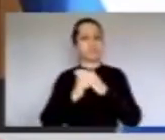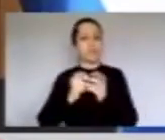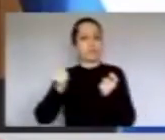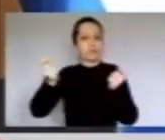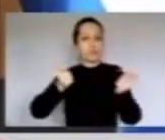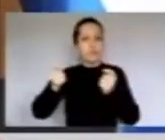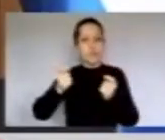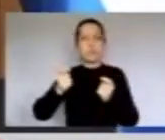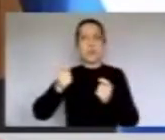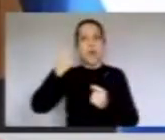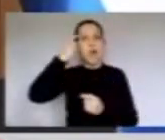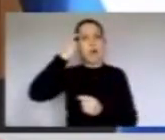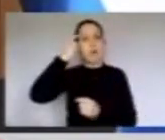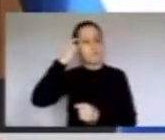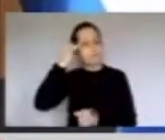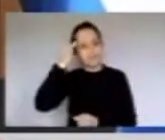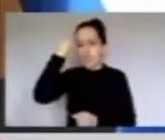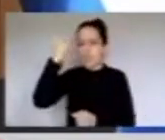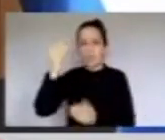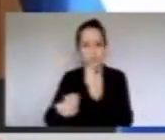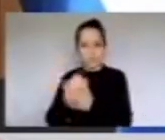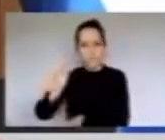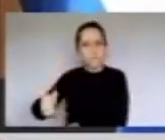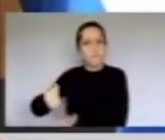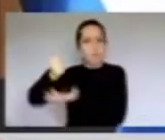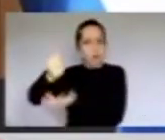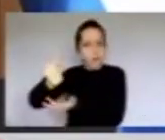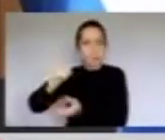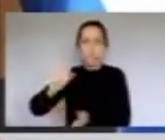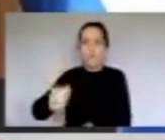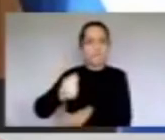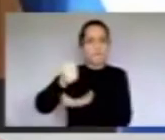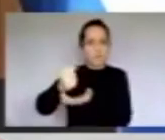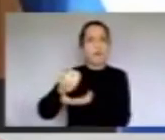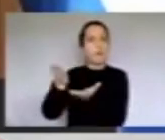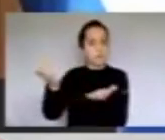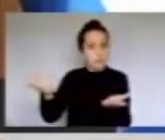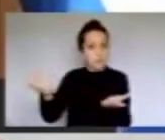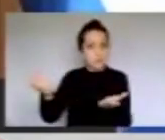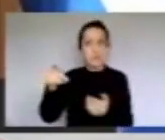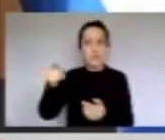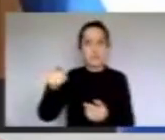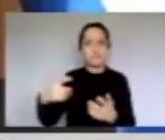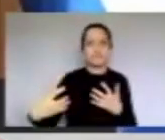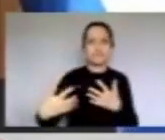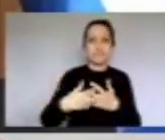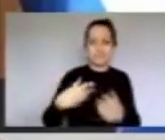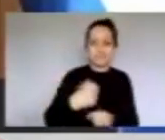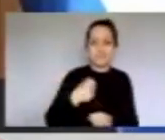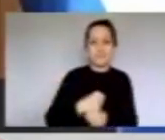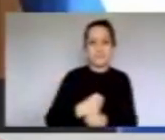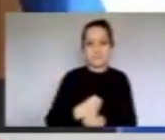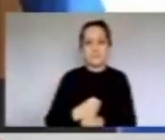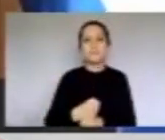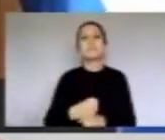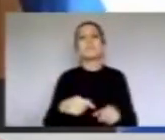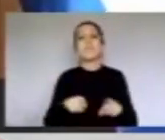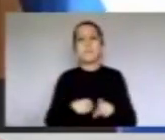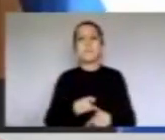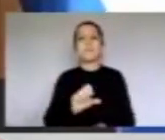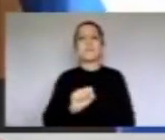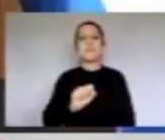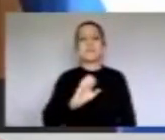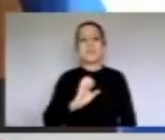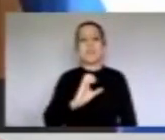muy importantes. Sinergias que debemos establecer también, sin duda, con la CEGIP y con otras autoridades,